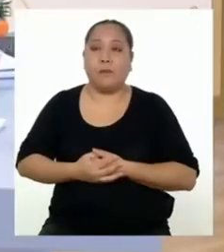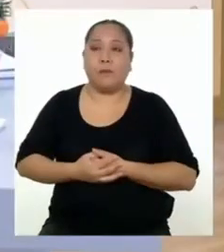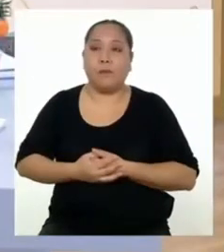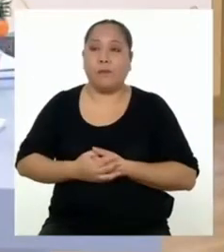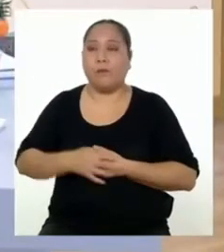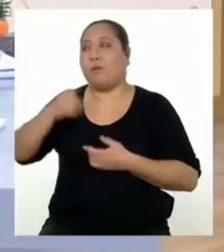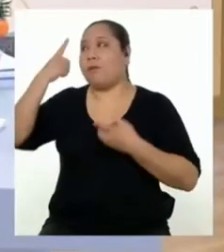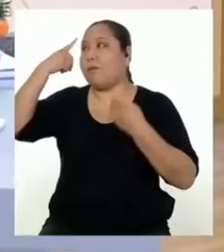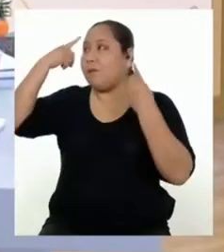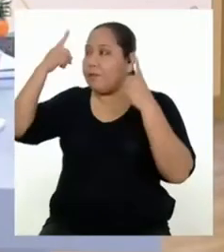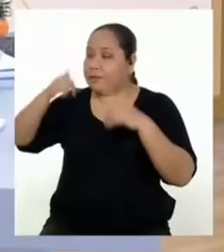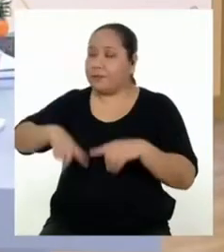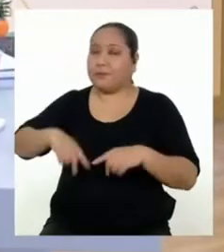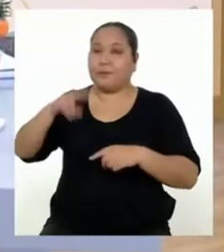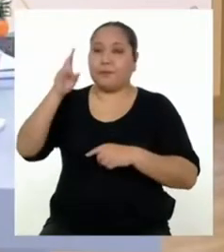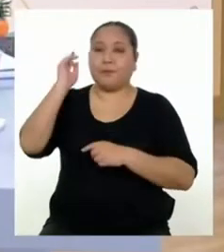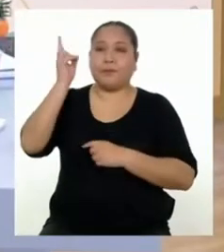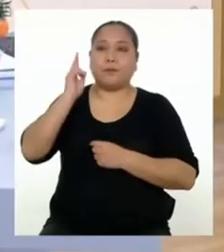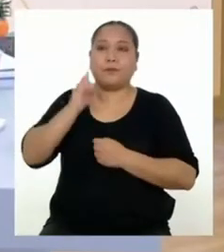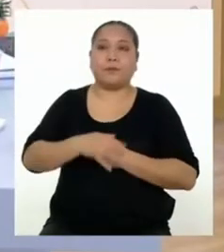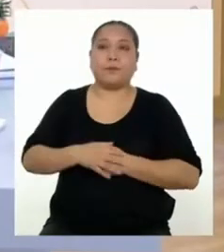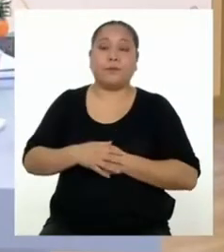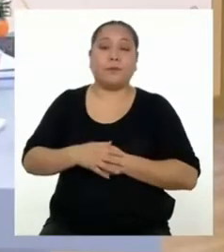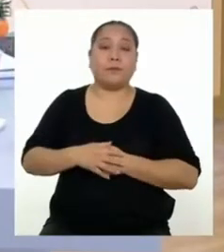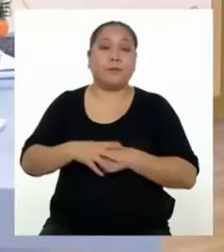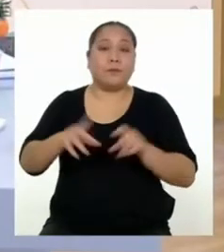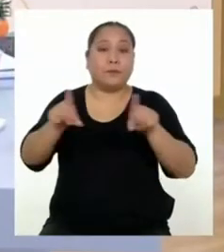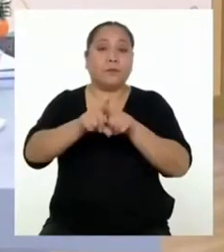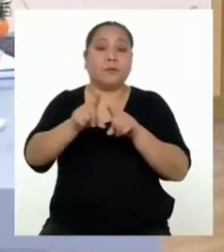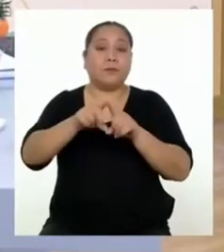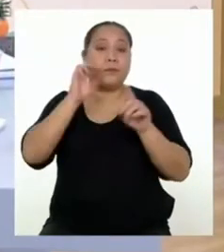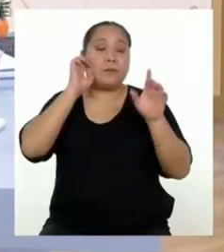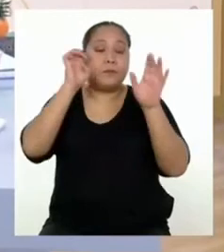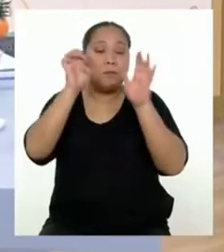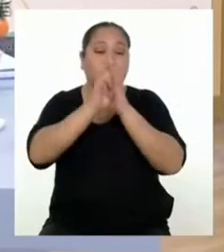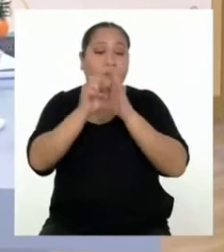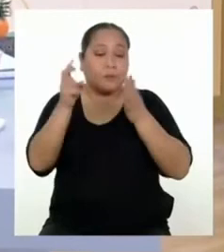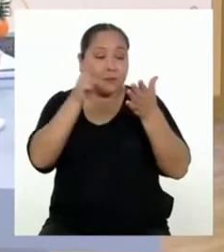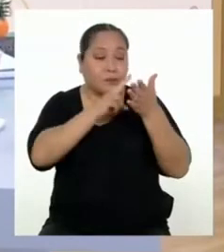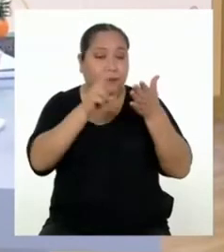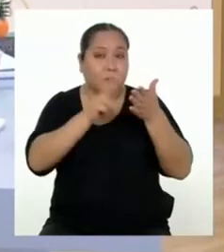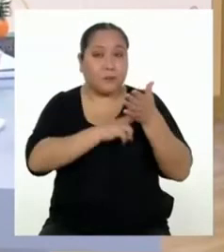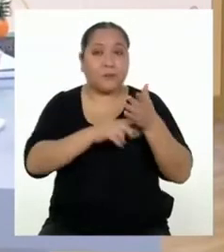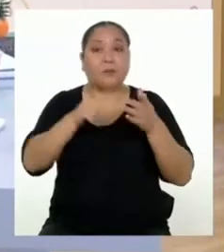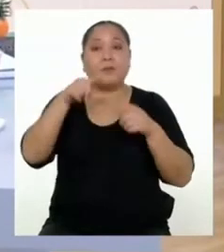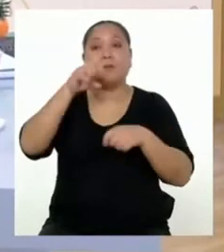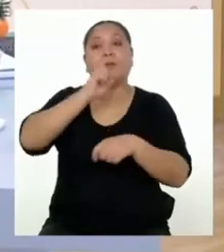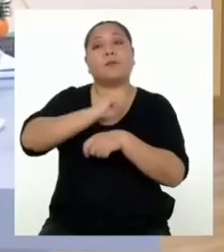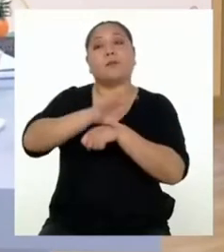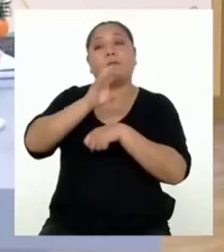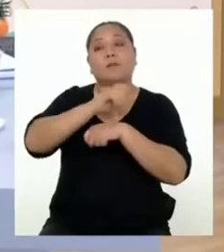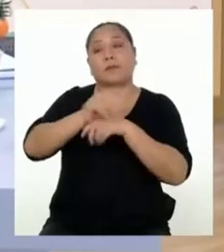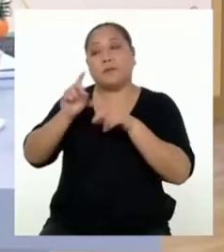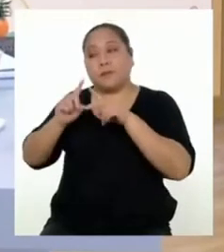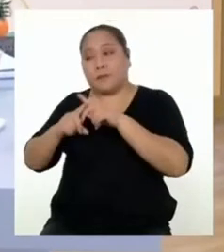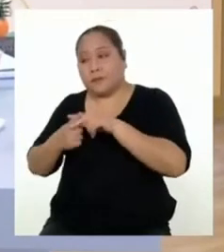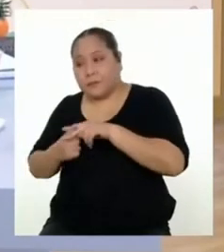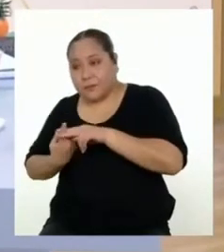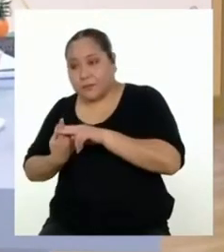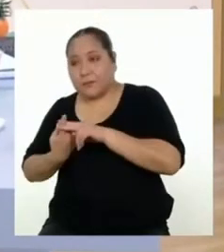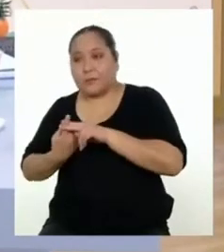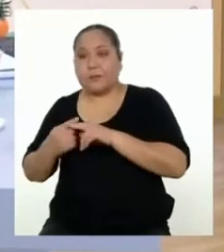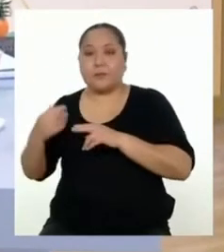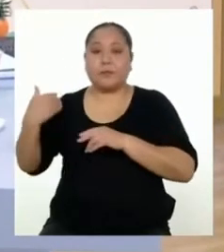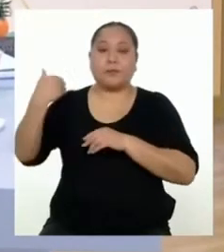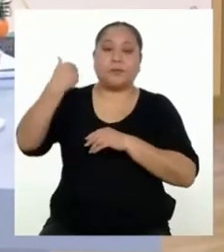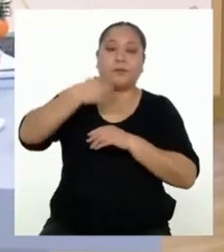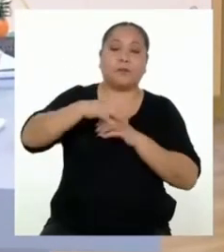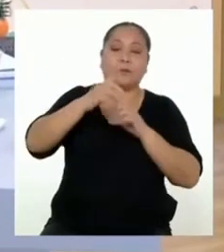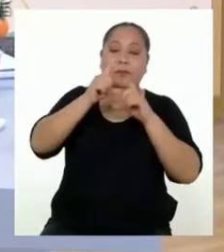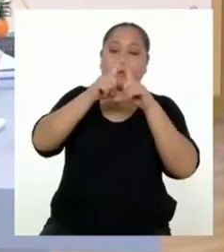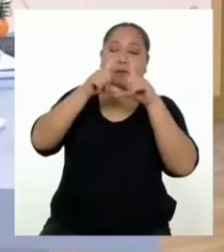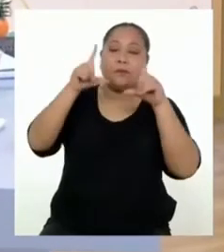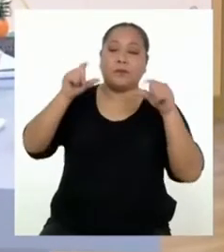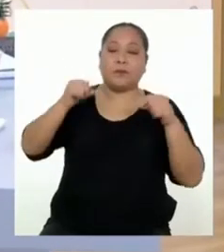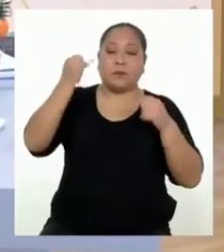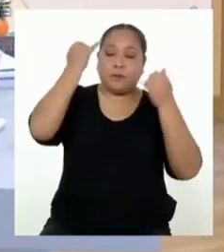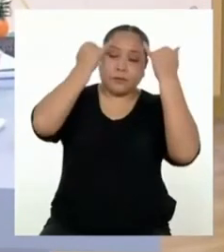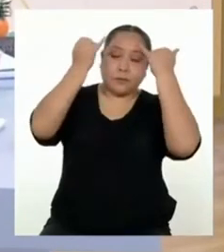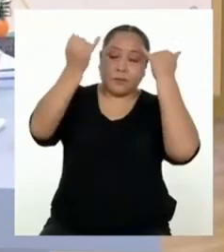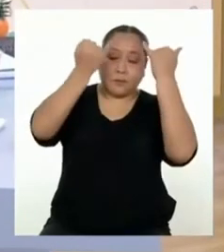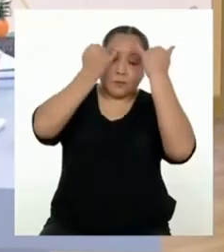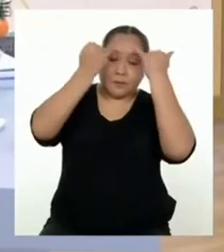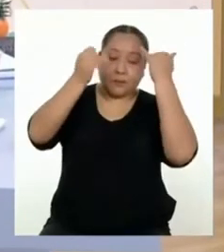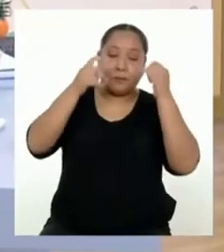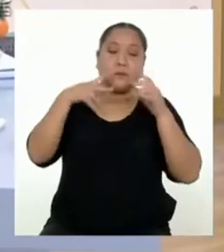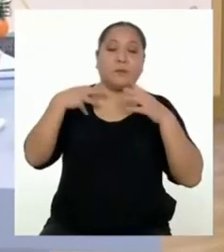De acuerdo, profesora. Así como el ejemplo leído en el que la recomendación va al inicio y en el cuadro van las ideas que